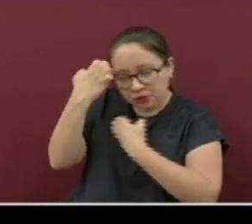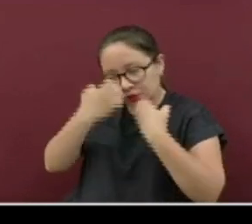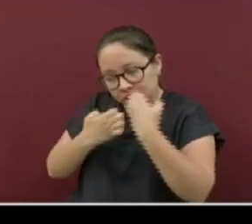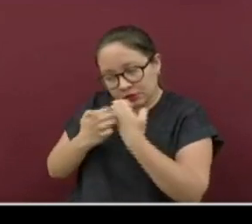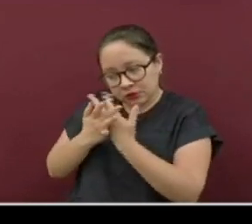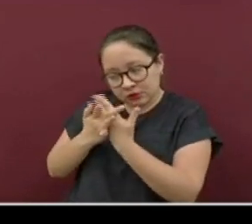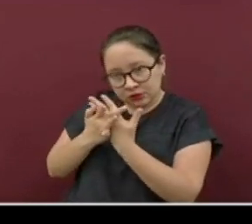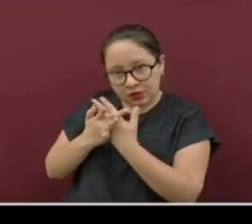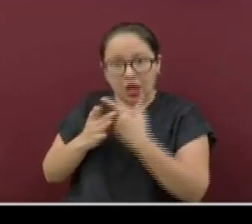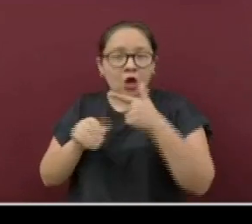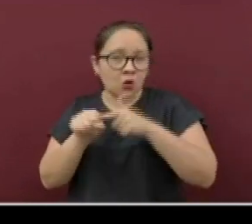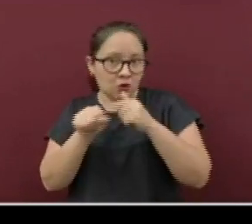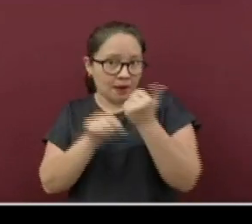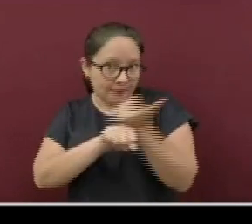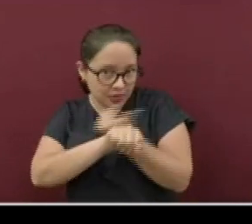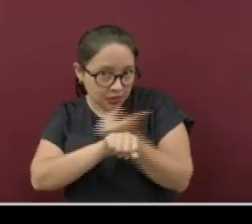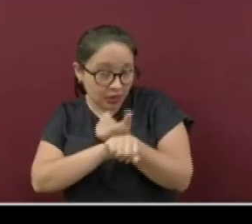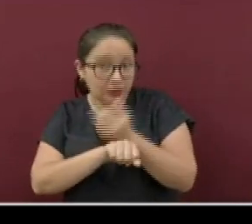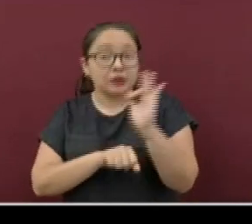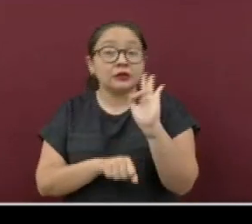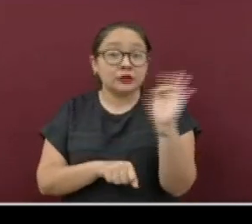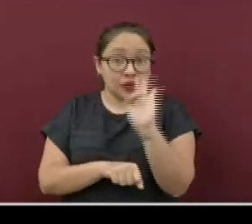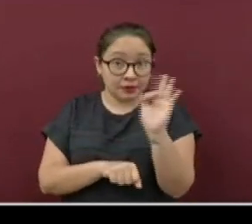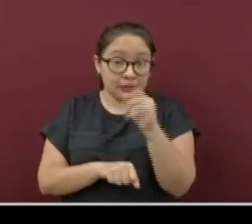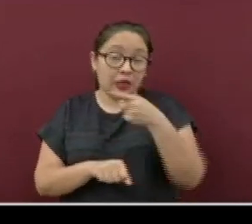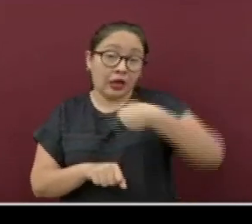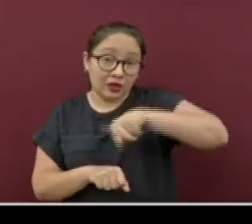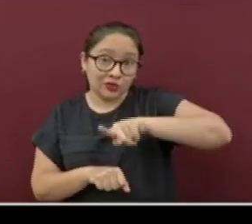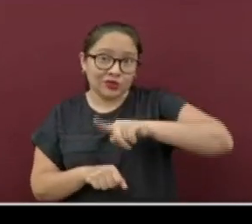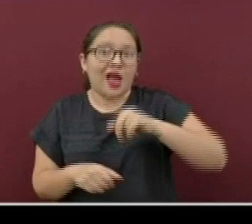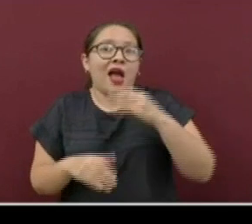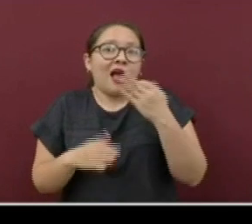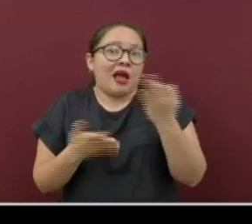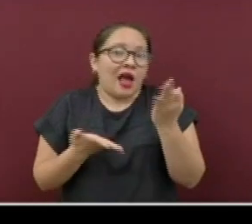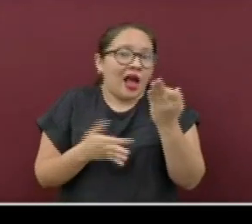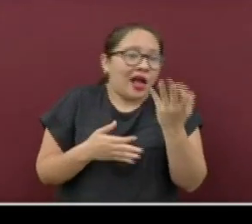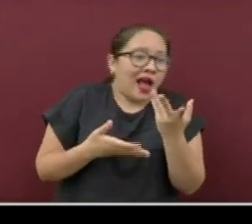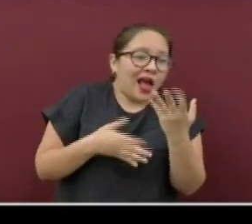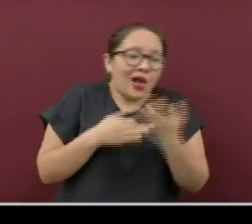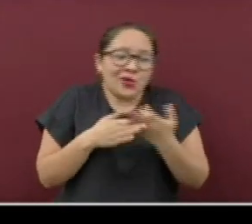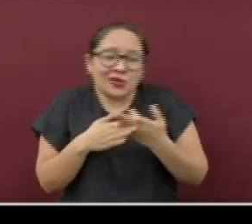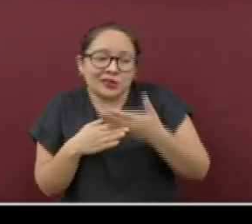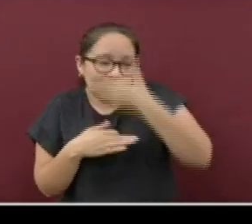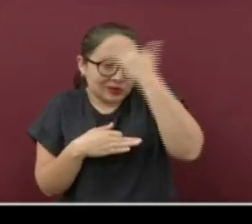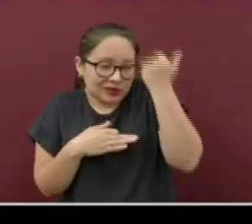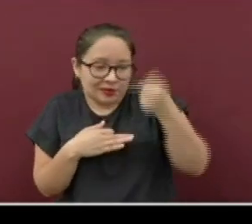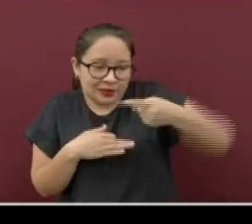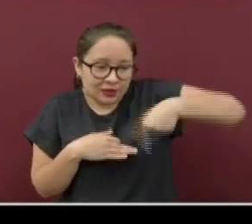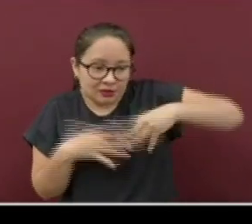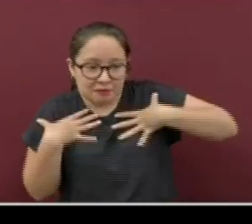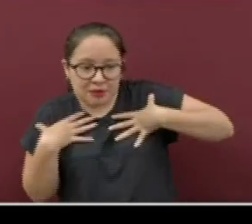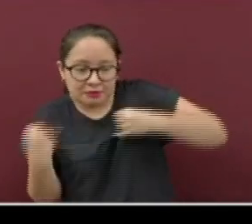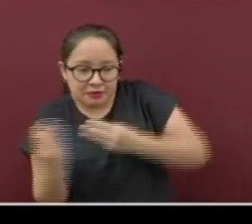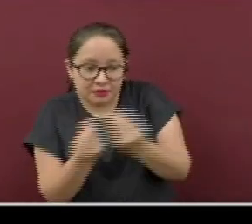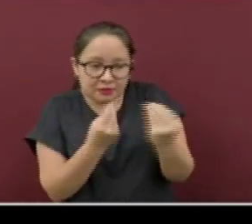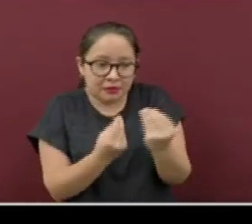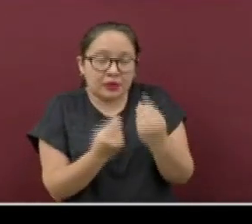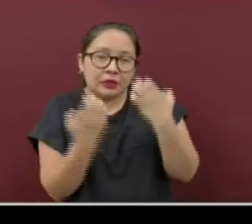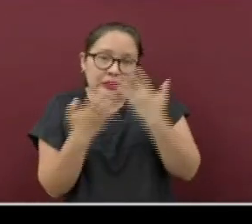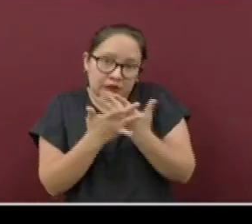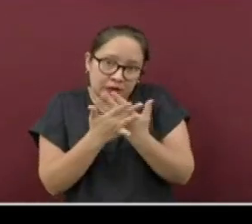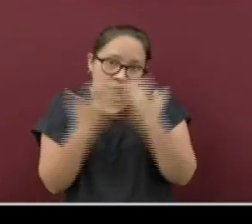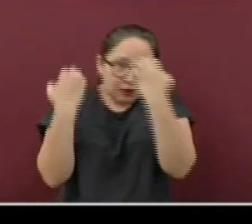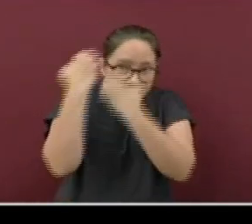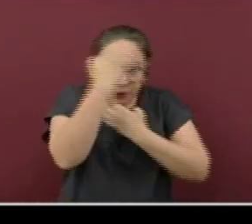barras amarillas. Entonces, dado que la transmisión se encuentra activa, los resultados de estos pacientes a las pruebas específicas